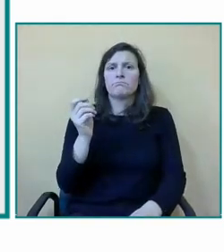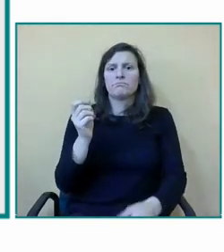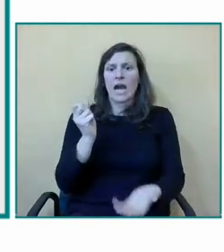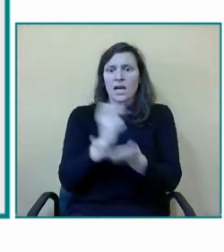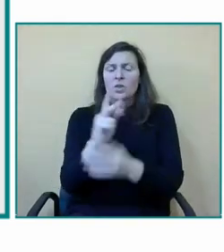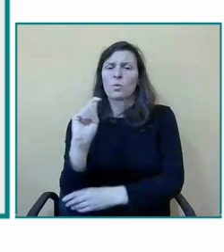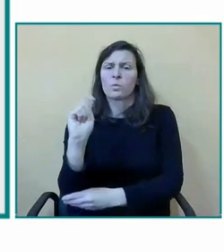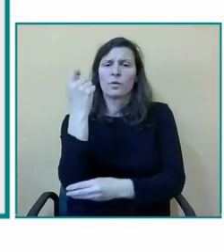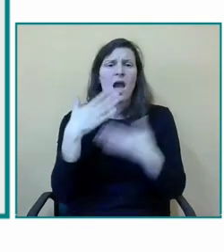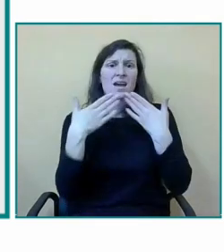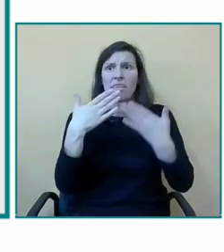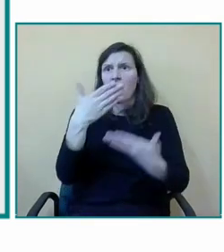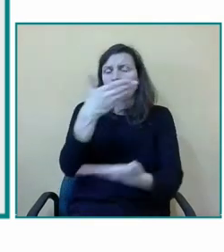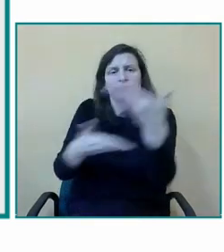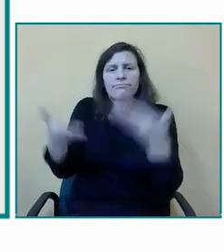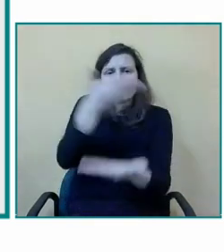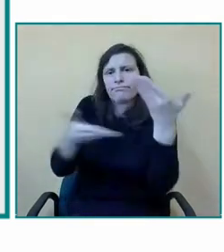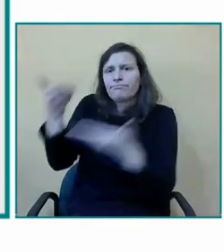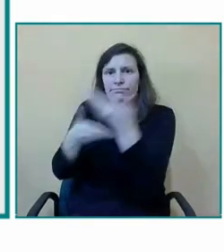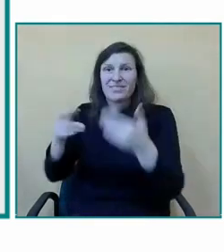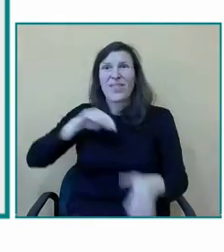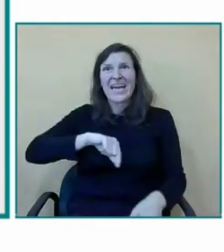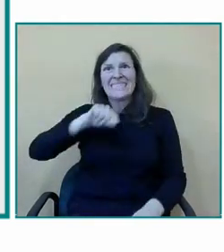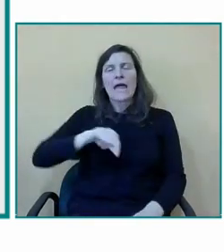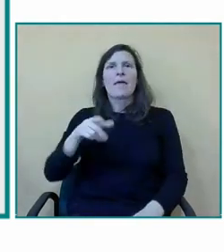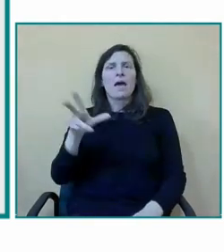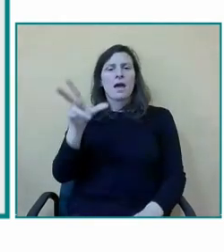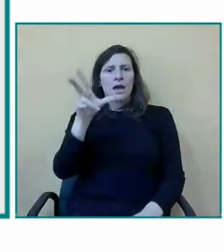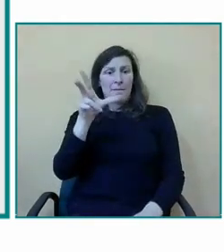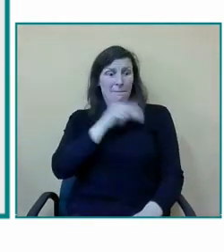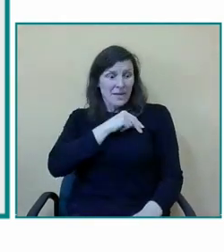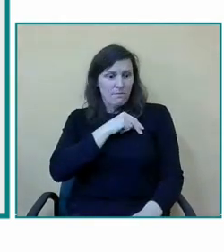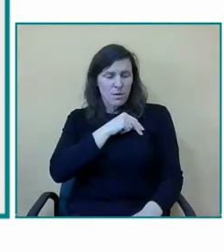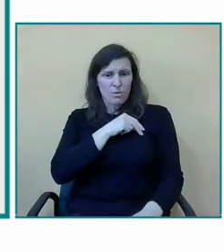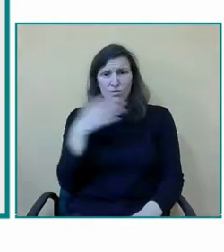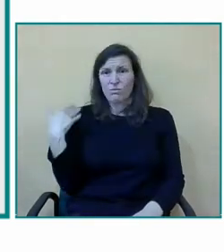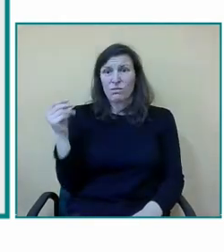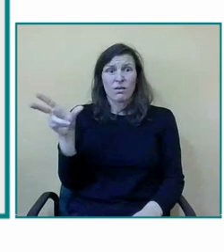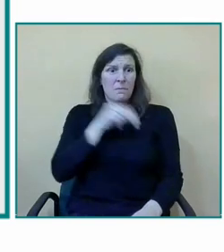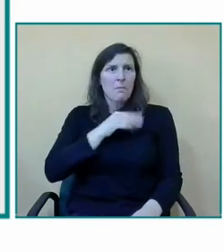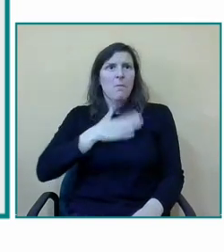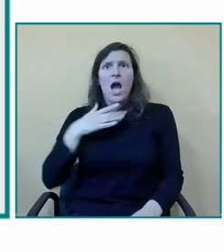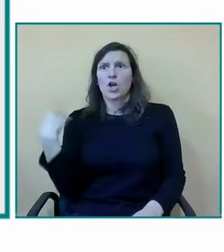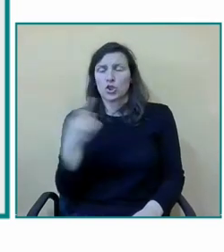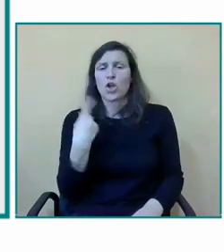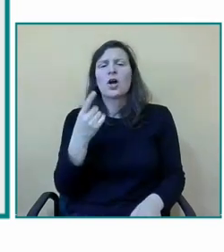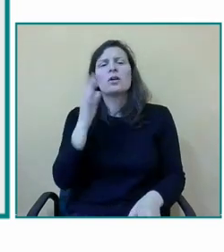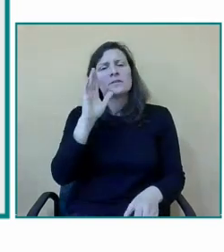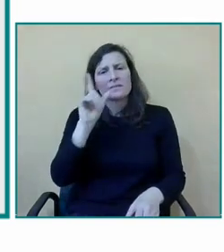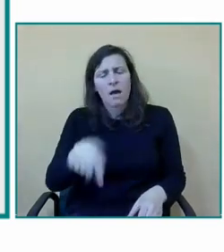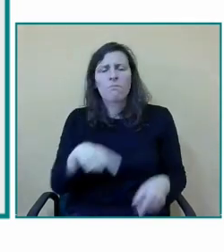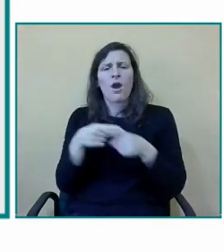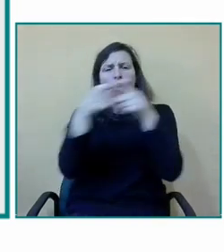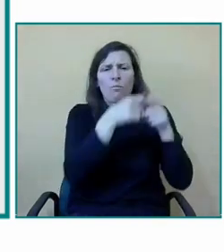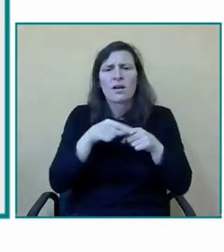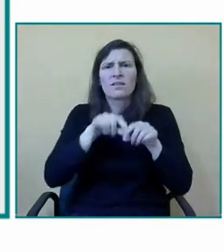ilusión que sea en todo momento pues parte también de cada una de las entidades que aquí se quedan